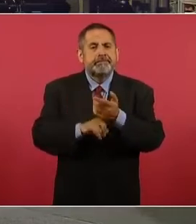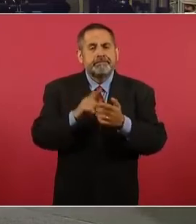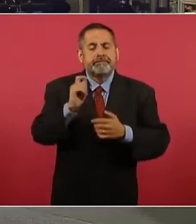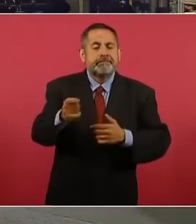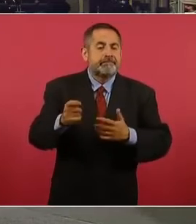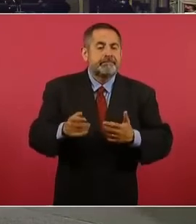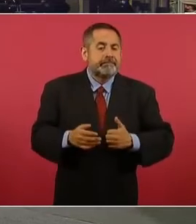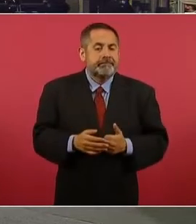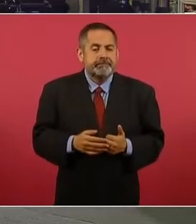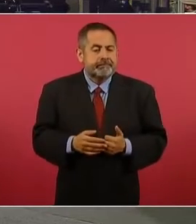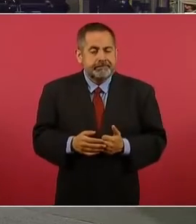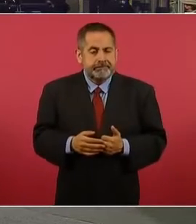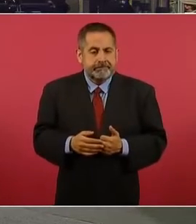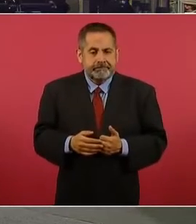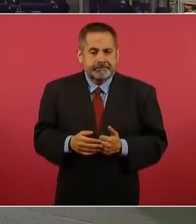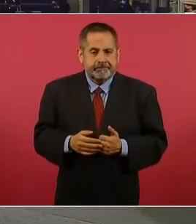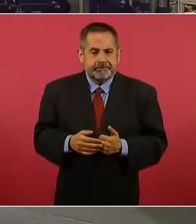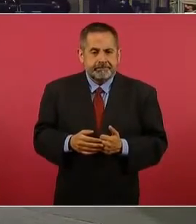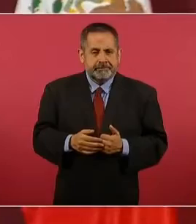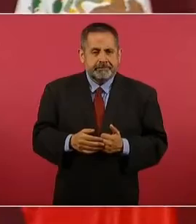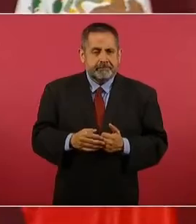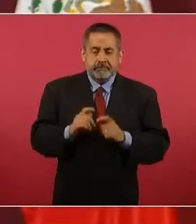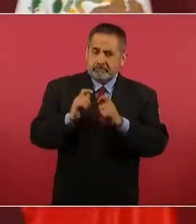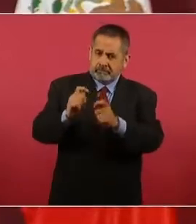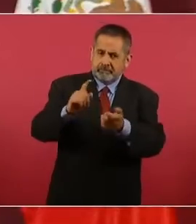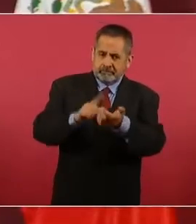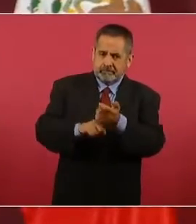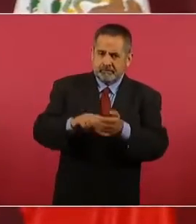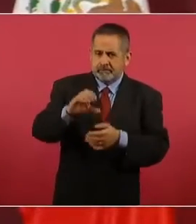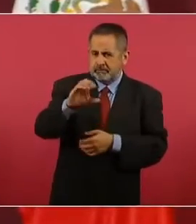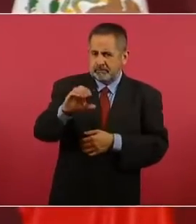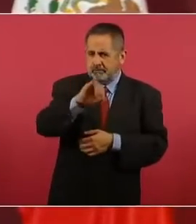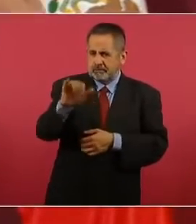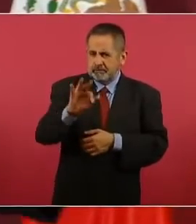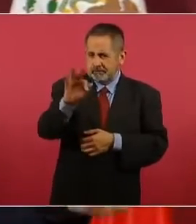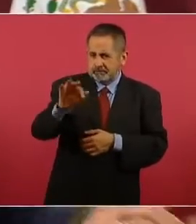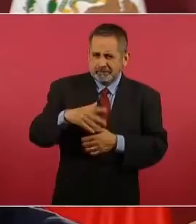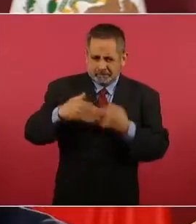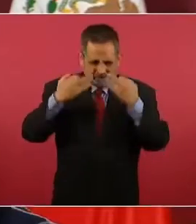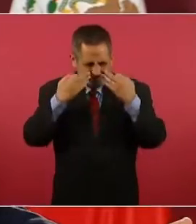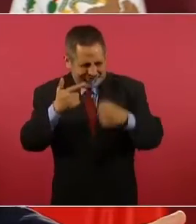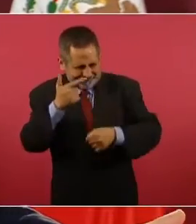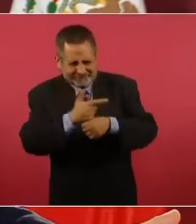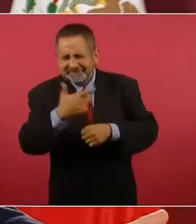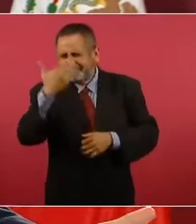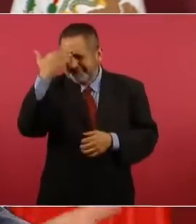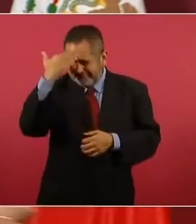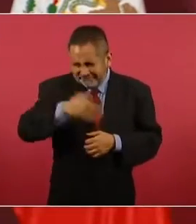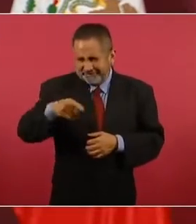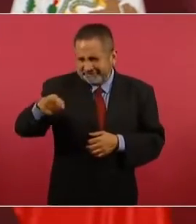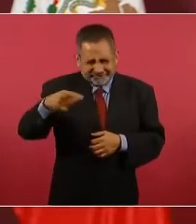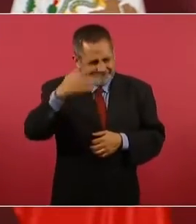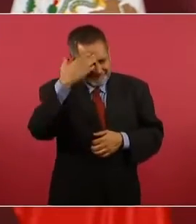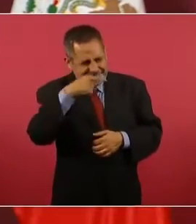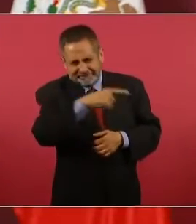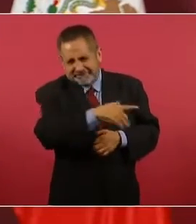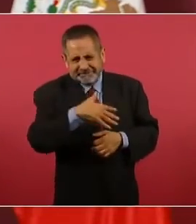la judicatura, ¿cómo no van a estar viendo eso?